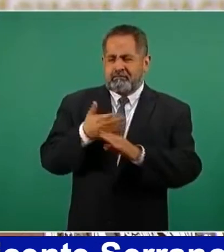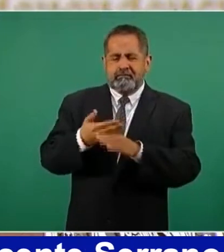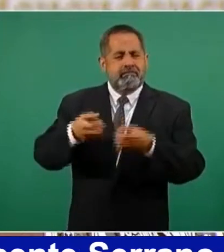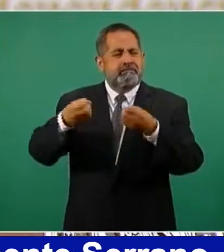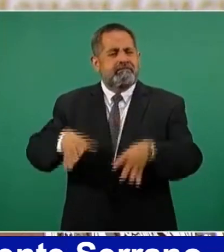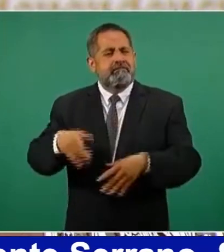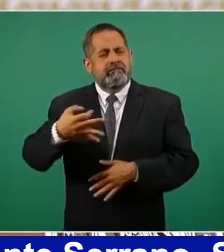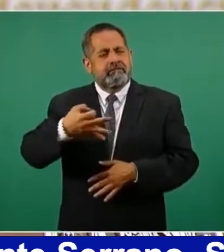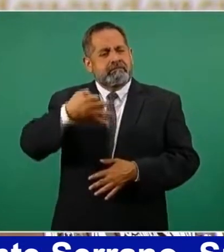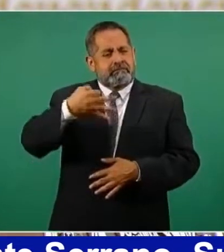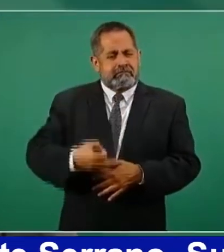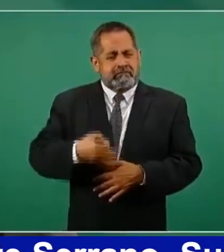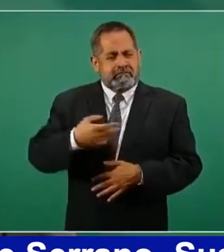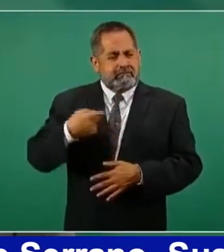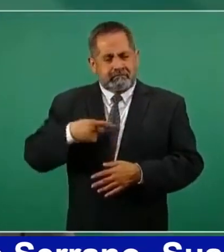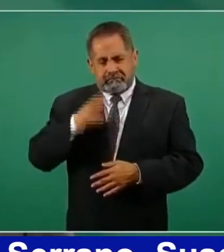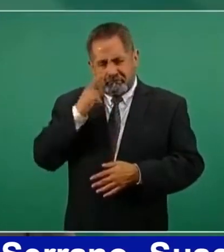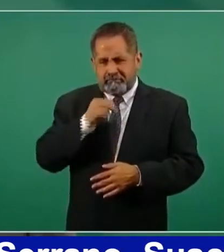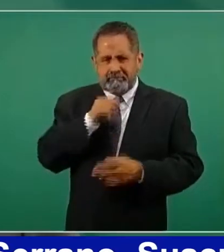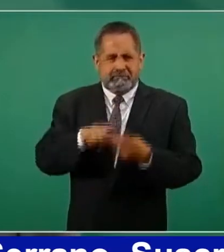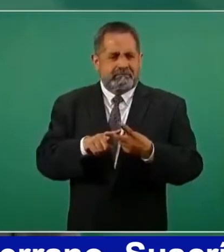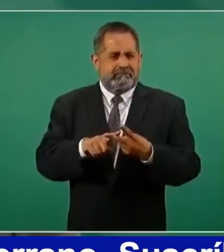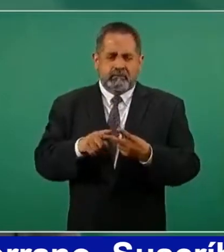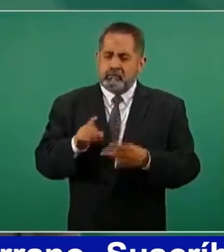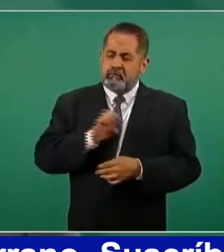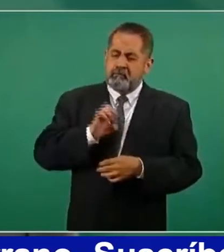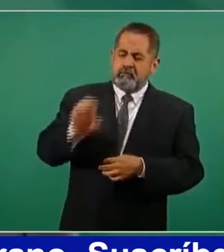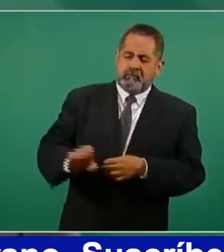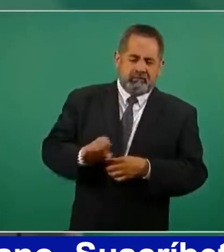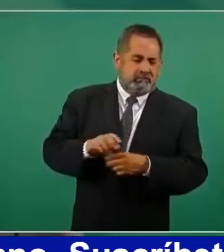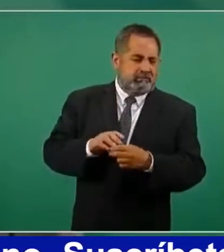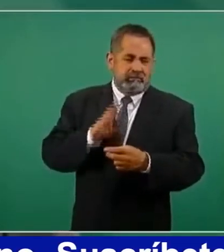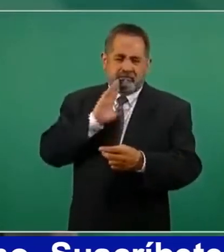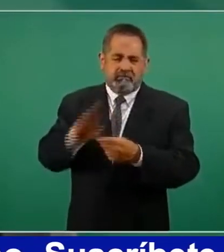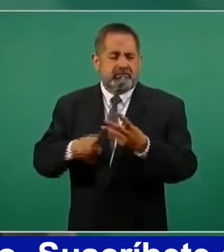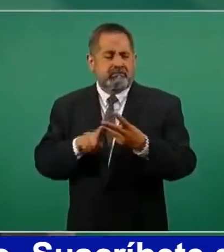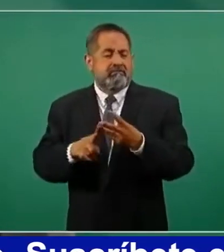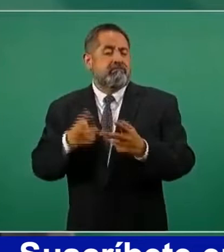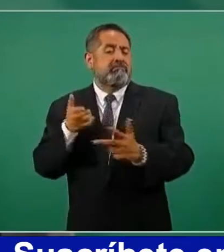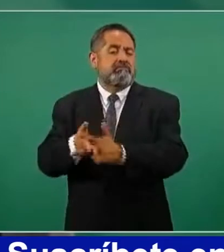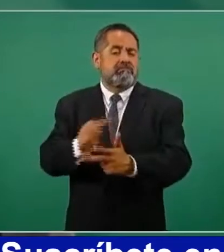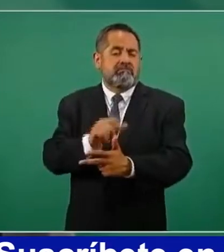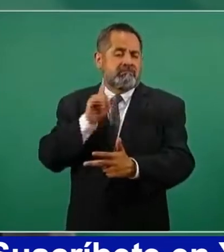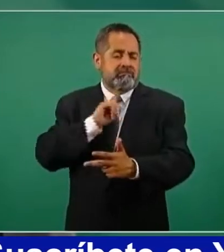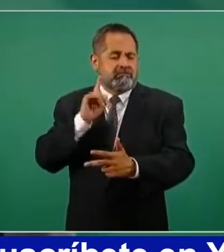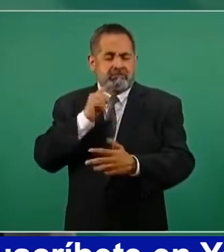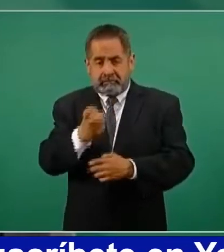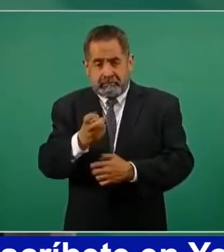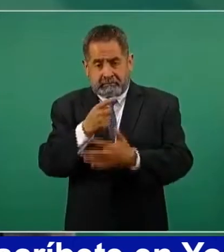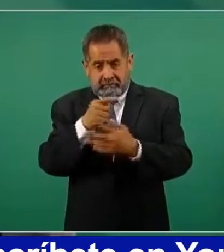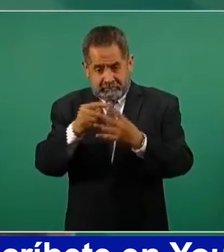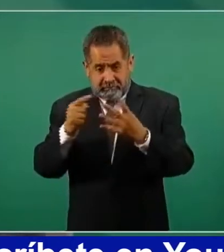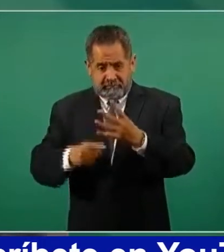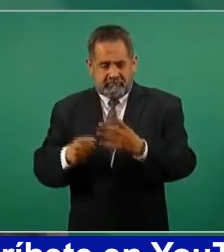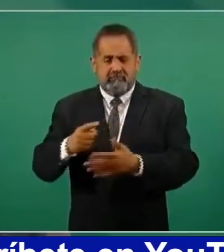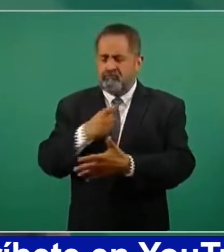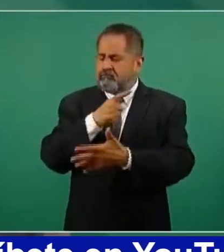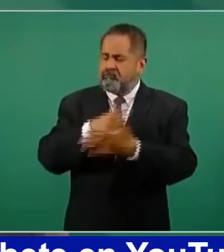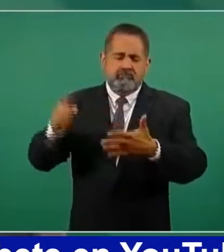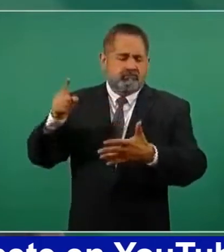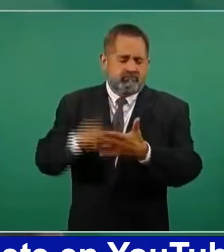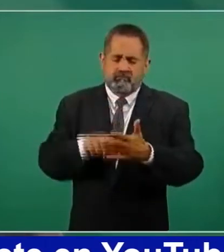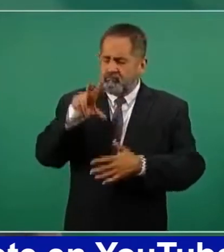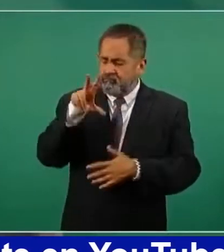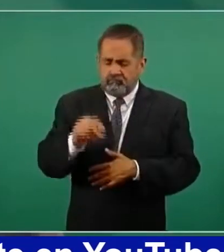las personas, crímenes de odio, feminicidios, de quien sea.